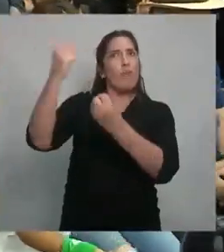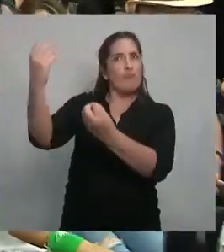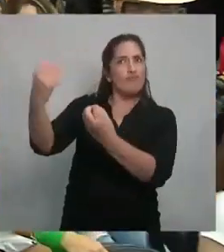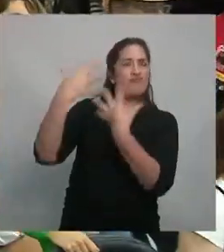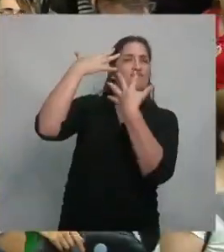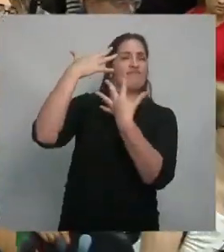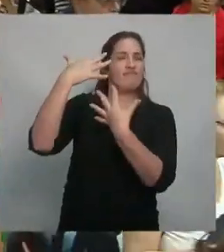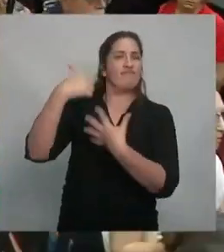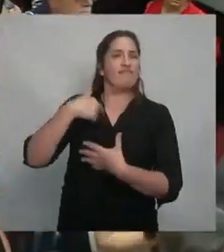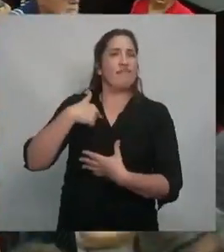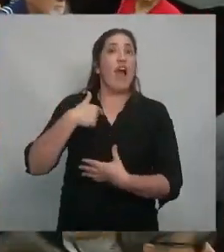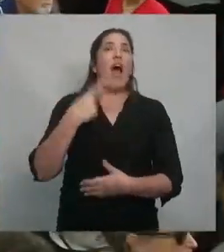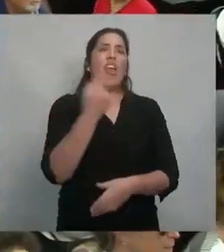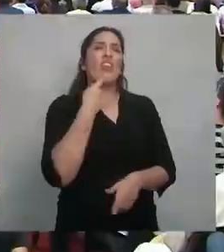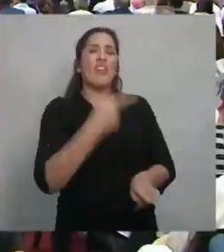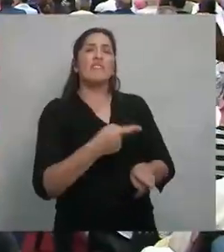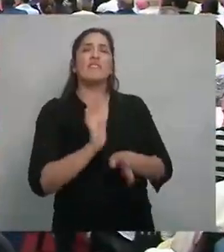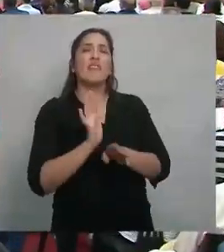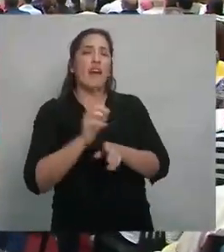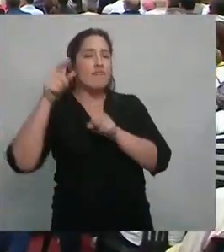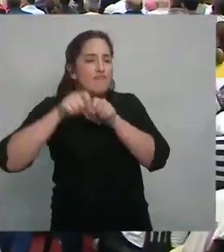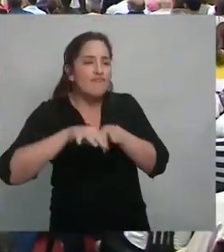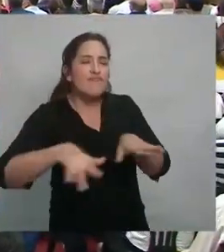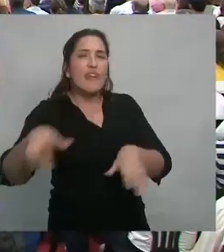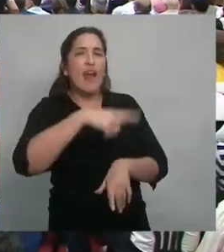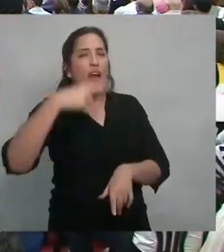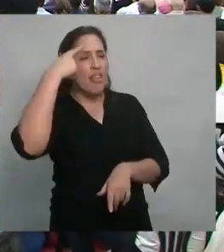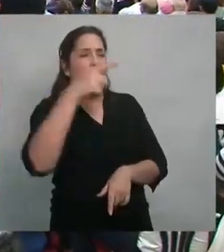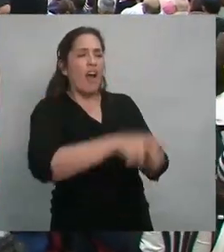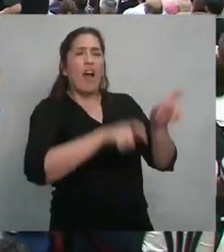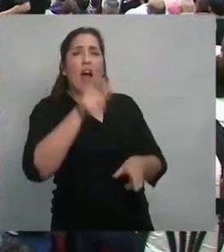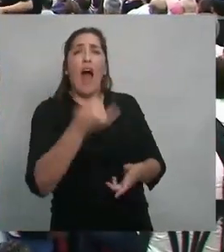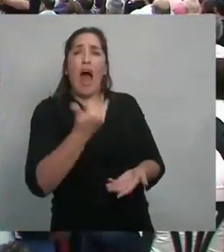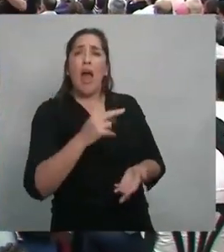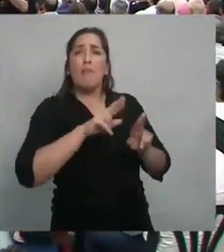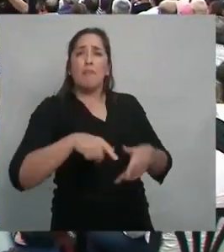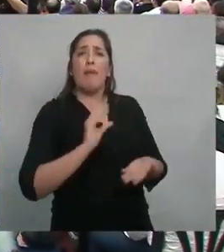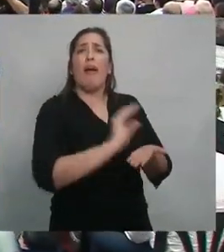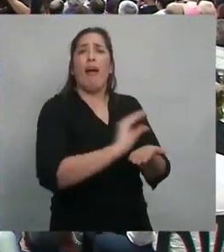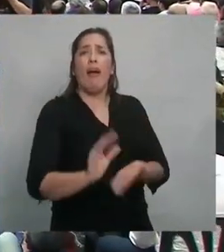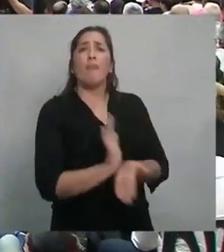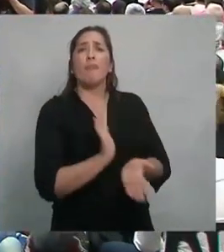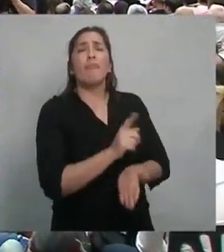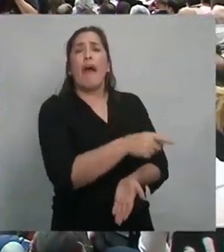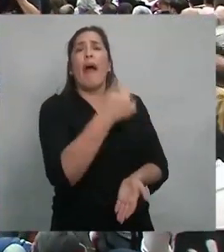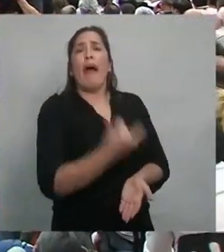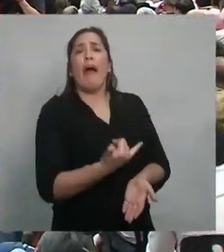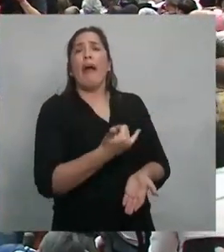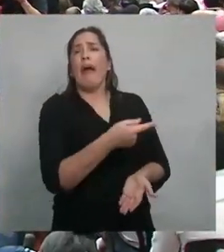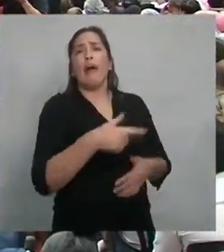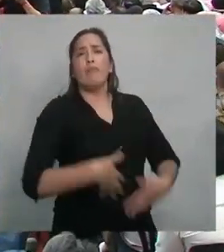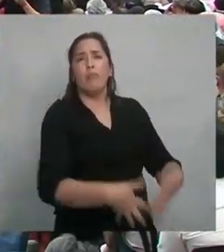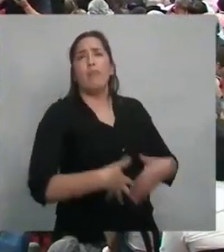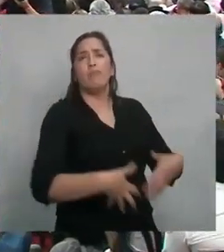cuando las aguaches se embarazan para tener hijos, los de las aguaches son todos planeros y vagos que no laburan y entonces reciben un